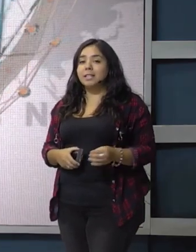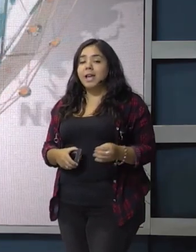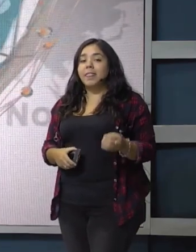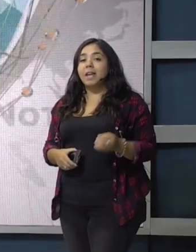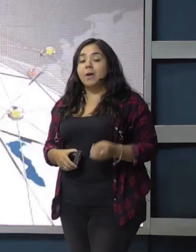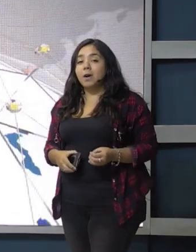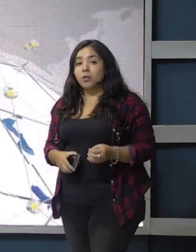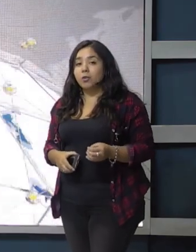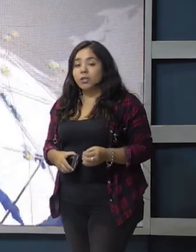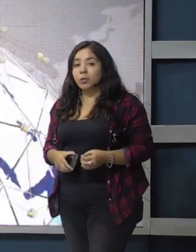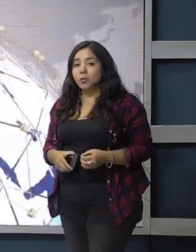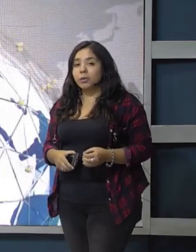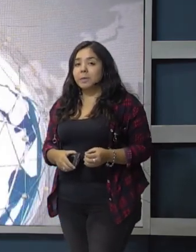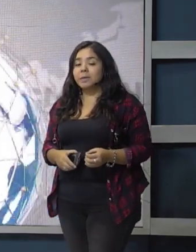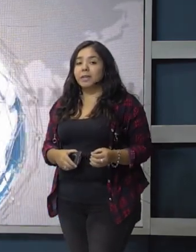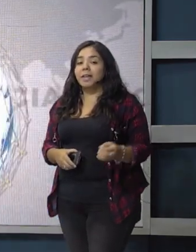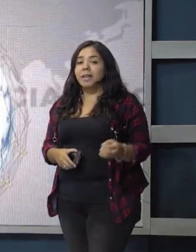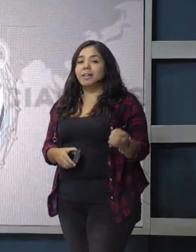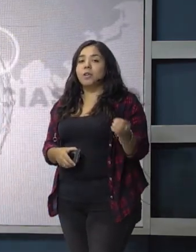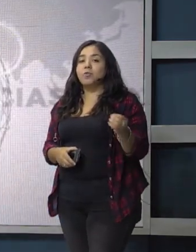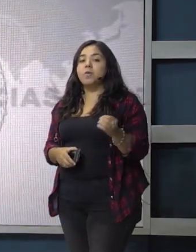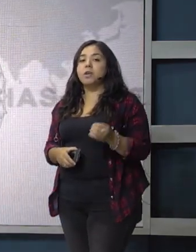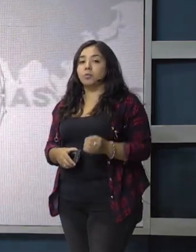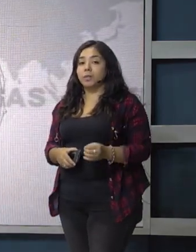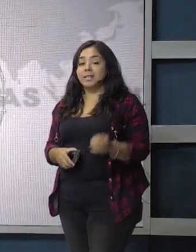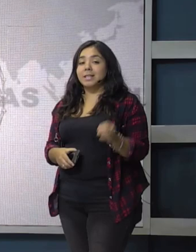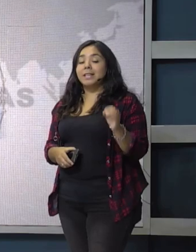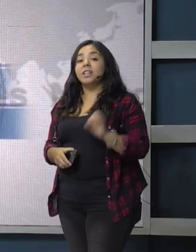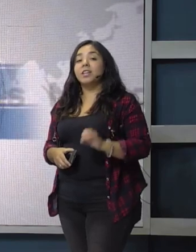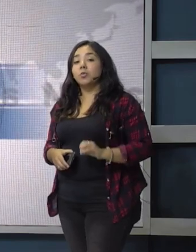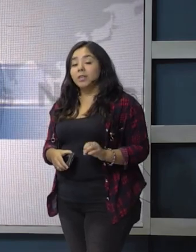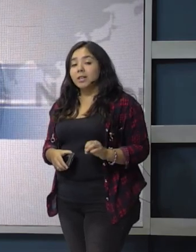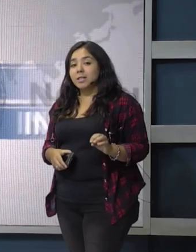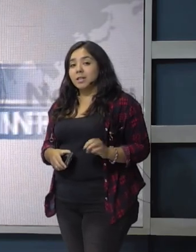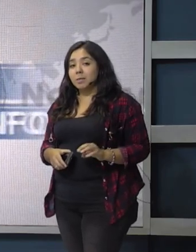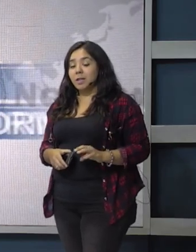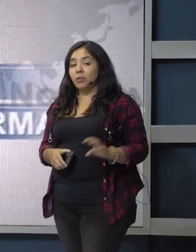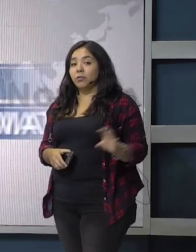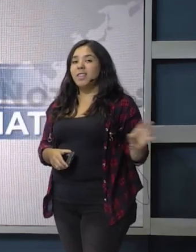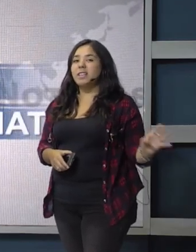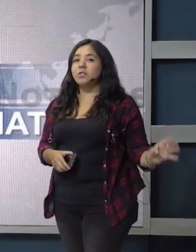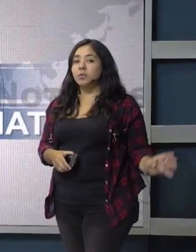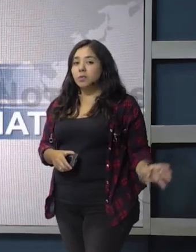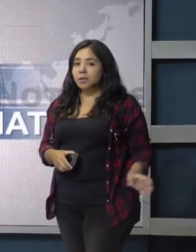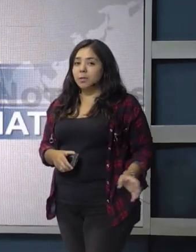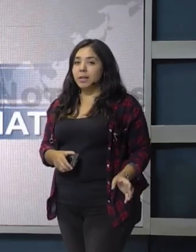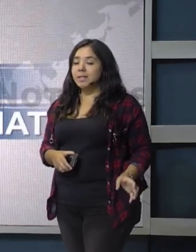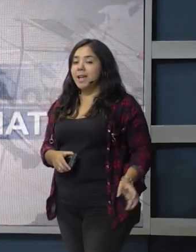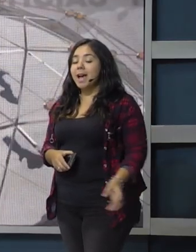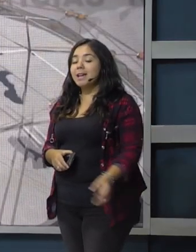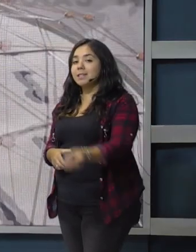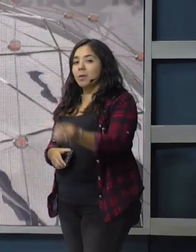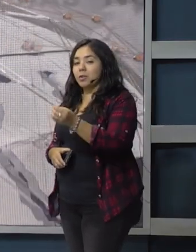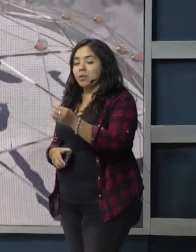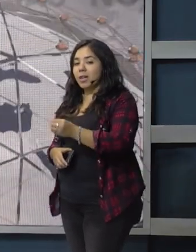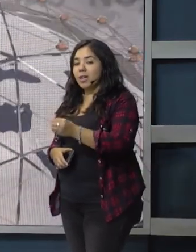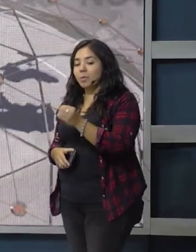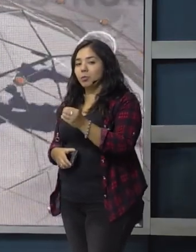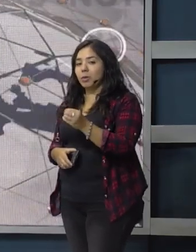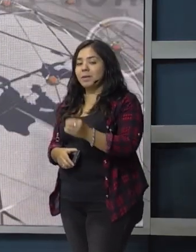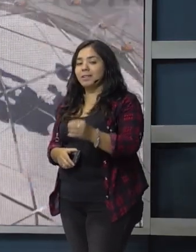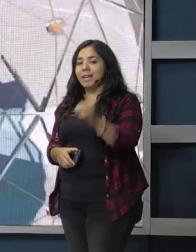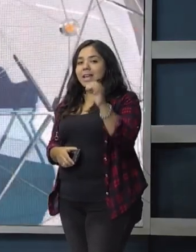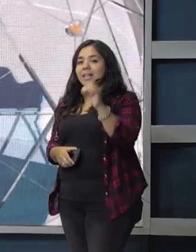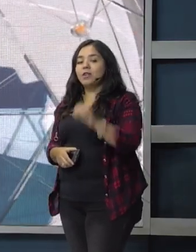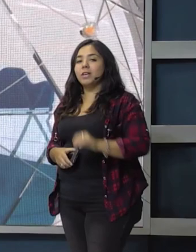Argentinas, daba a conocer justamente estas nuevas rutas. Tres rutas se incrementaron desde el sur del país hacia Buenos Aires